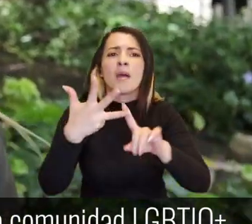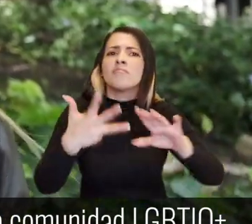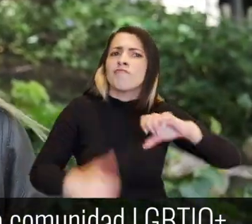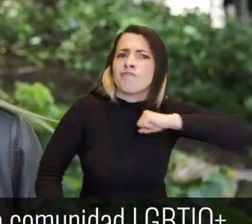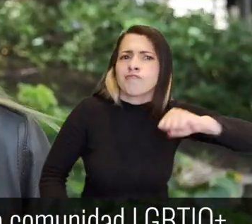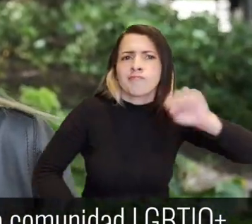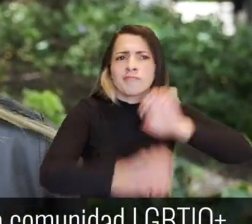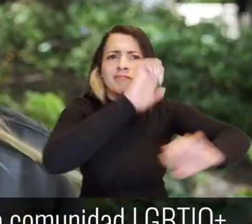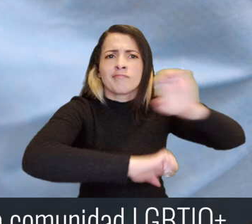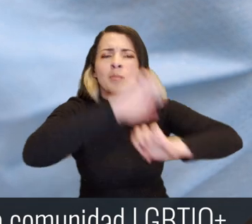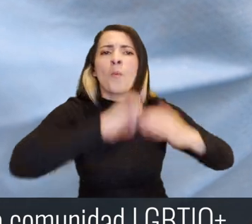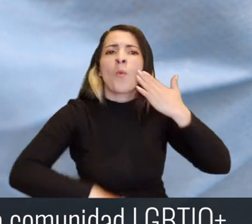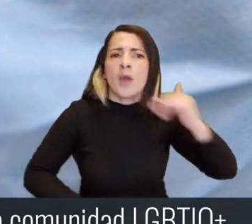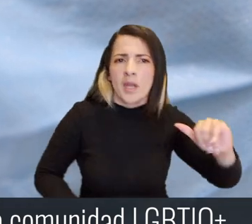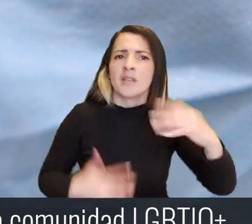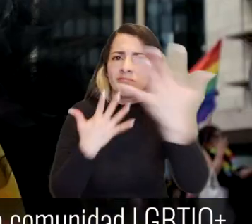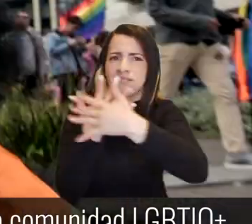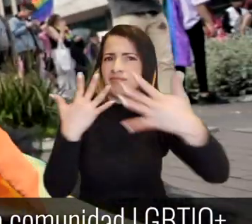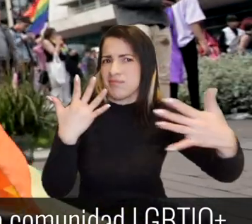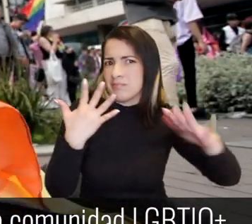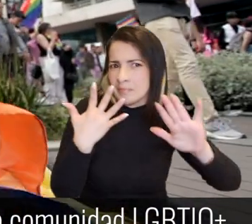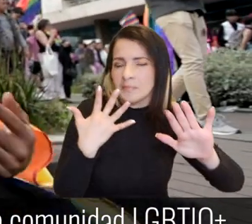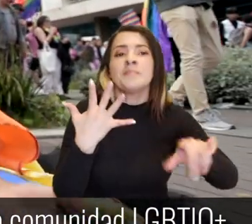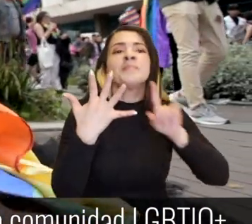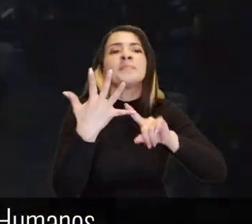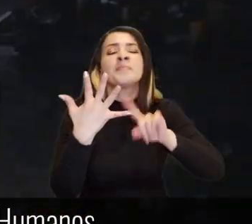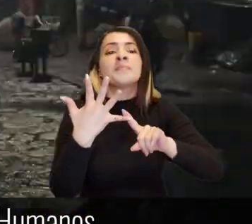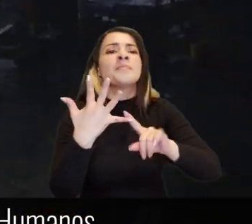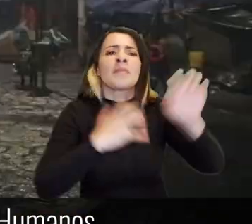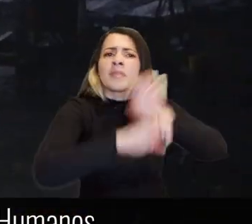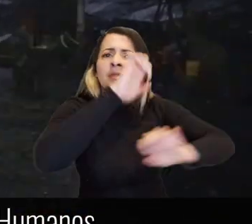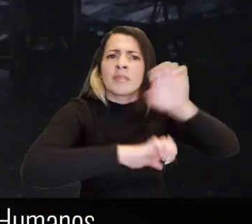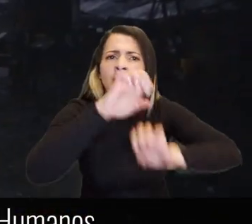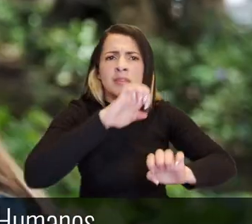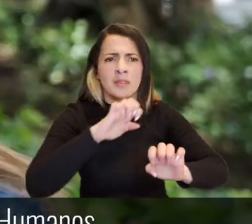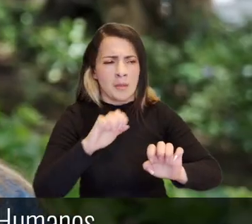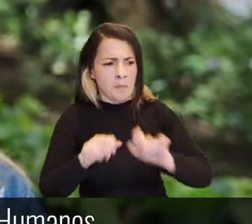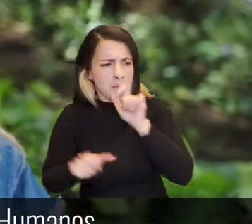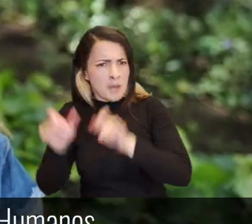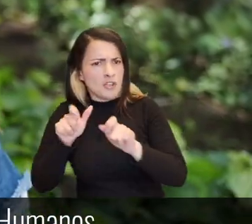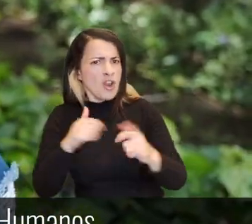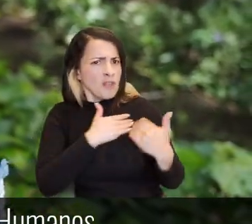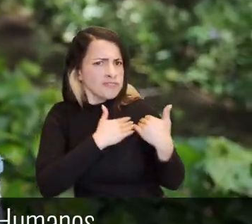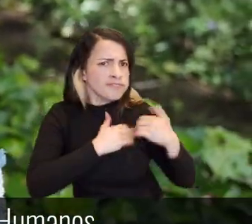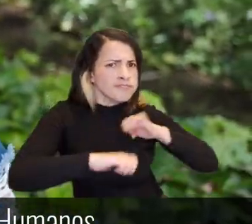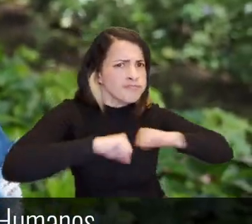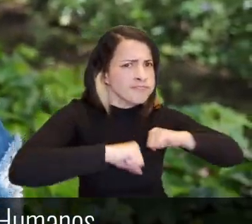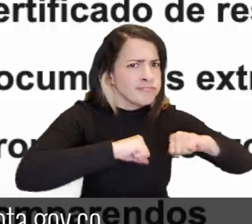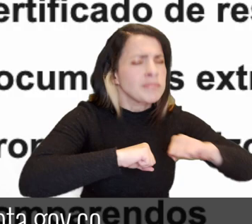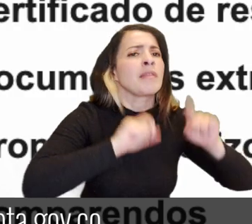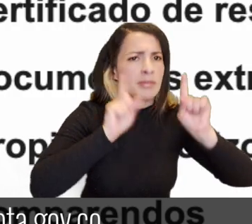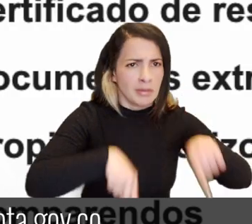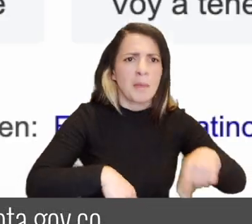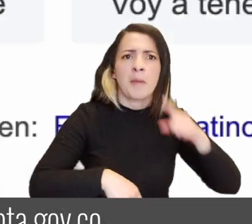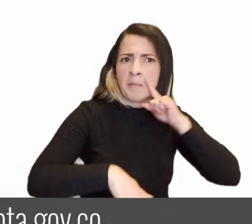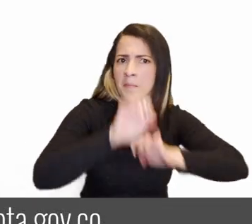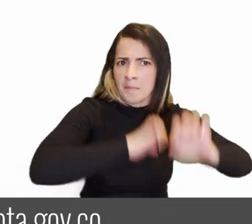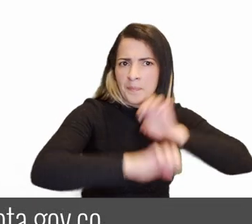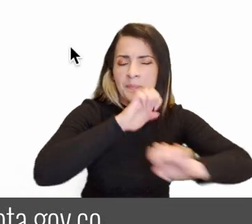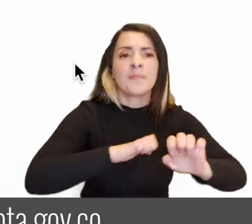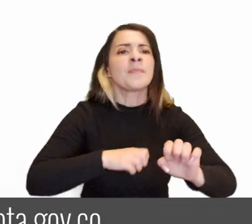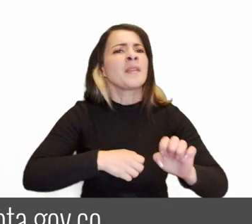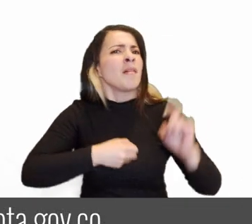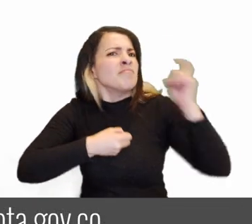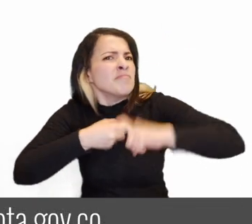humanos de las mujeres y de la comunidad LGBTIQ+. 5. Defensa de quienes defienden los derechos humanos Para inscribirse deben